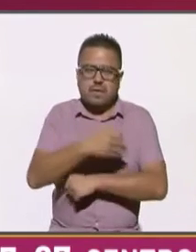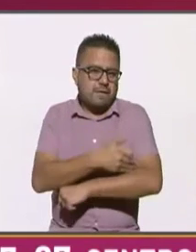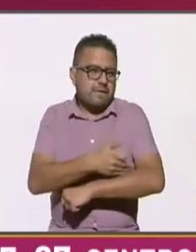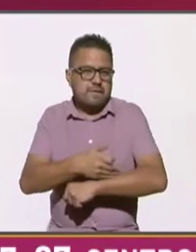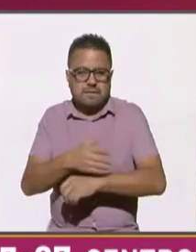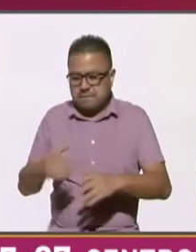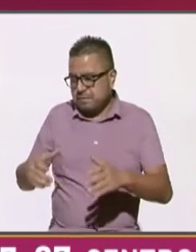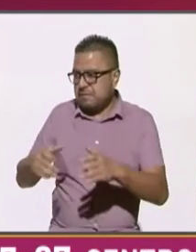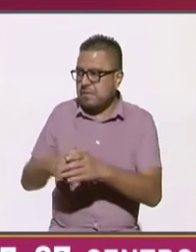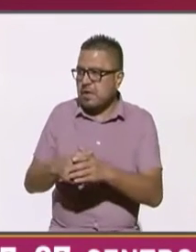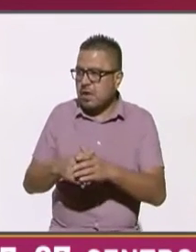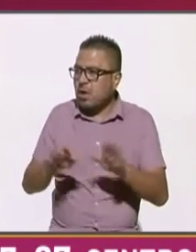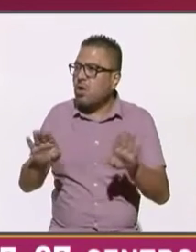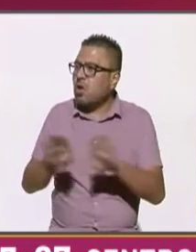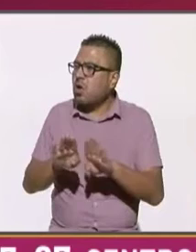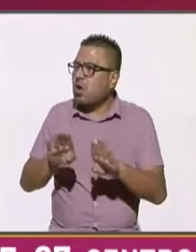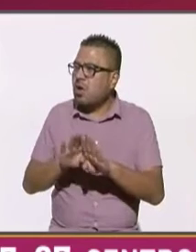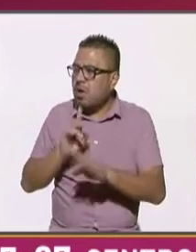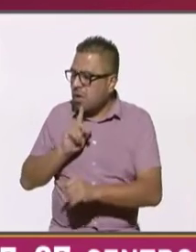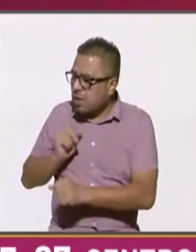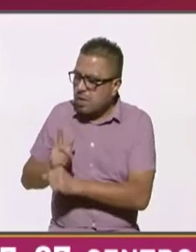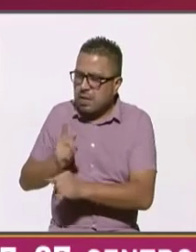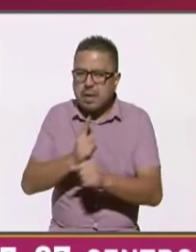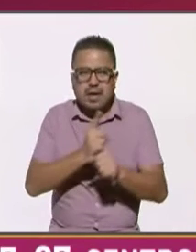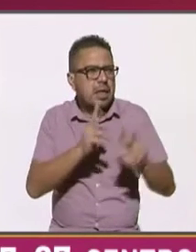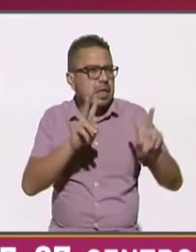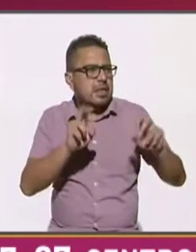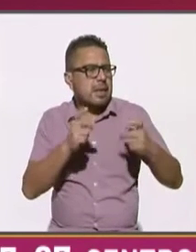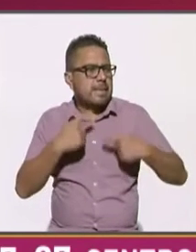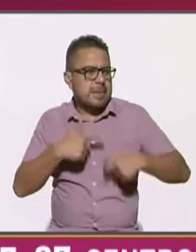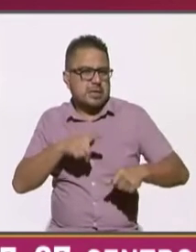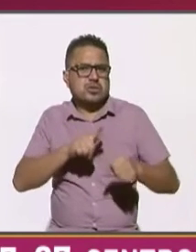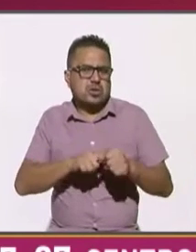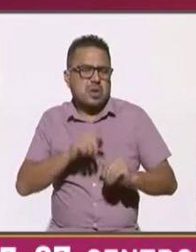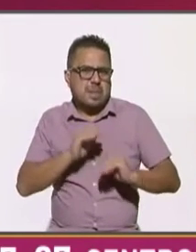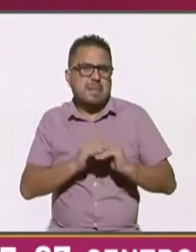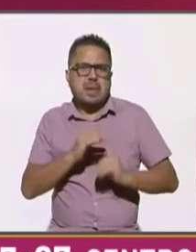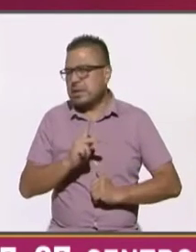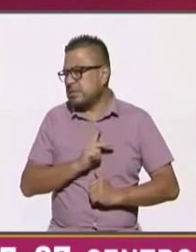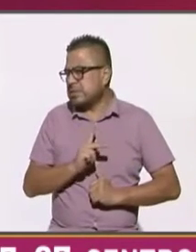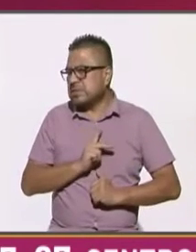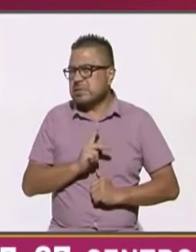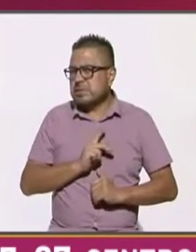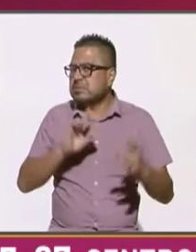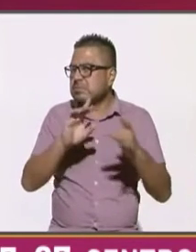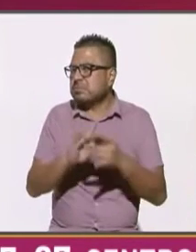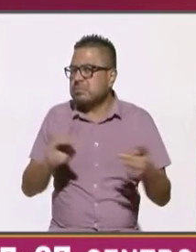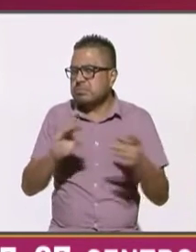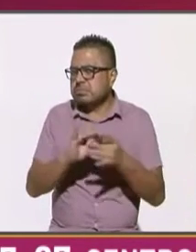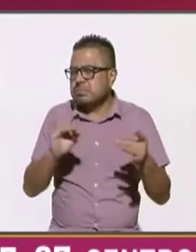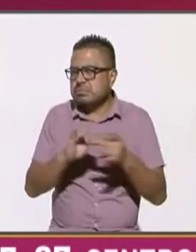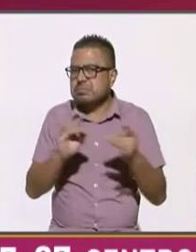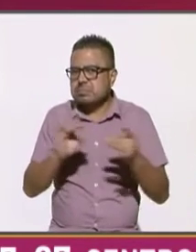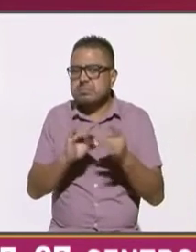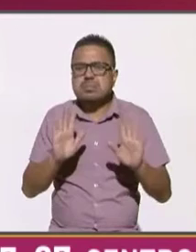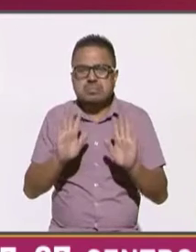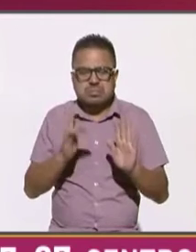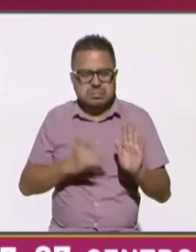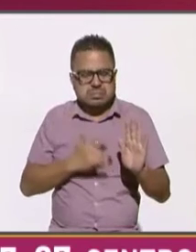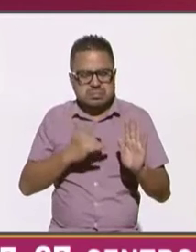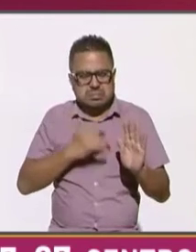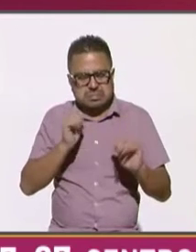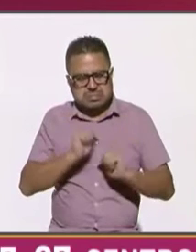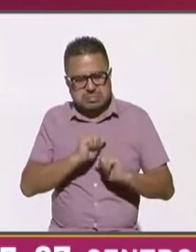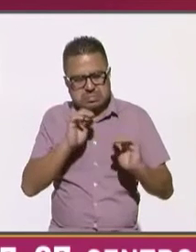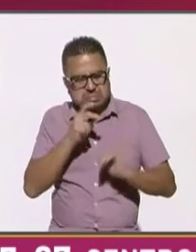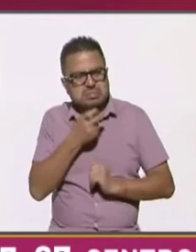en la medida que nos vamos acercando al tema más personal más íntimo pues digamos va a dar la impresión de